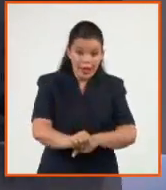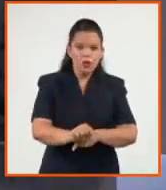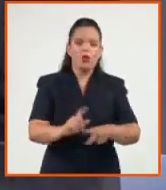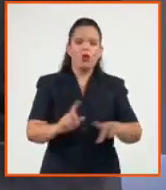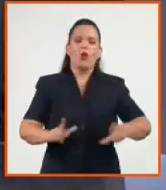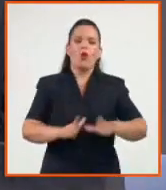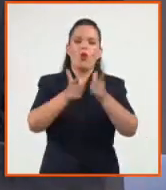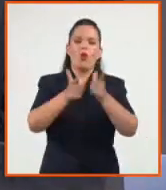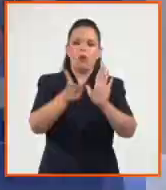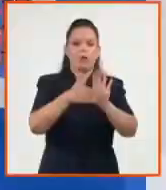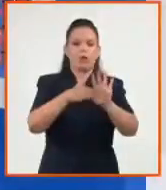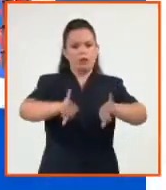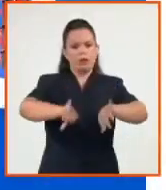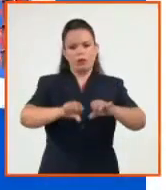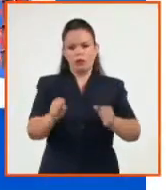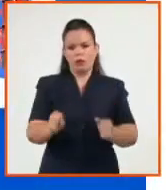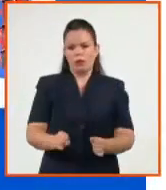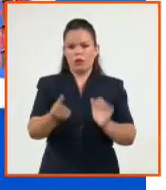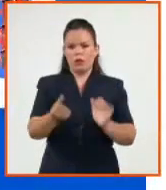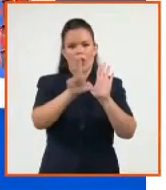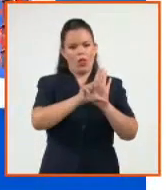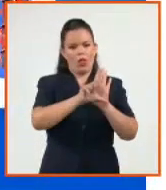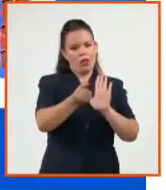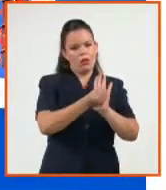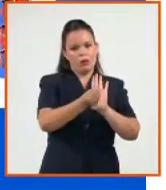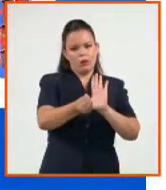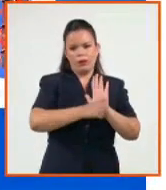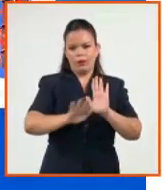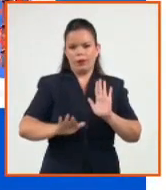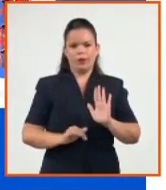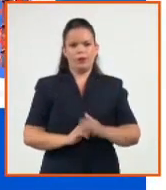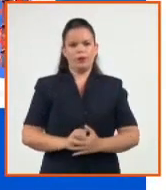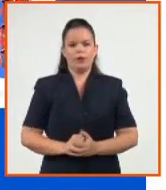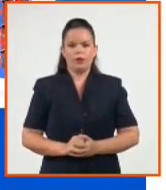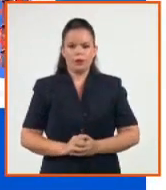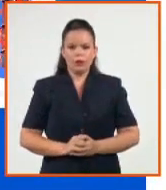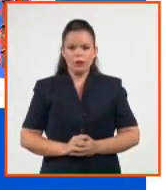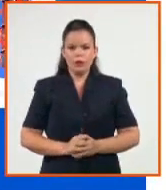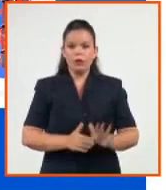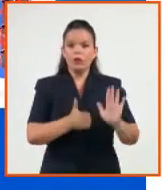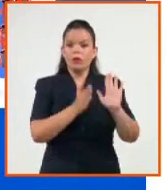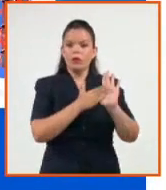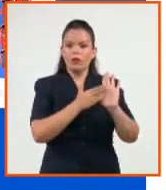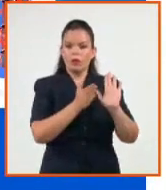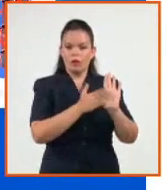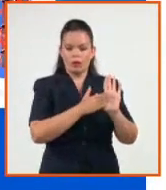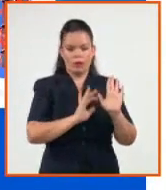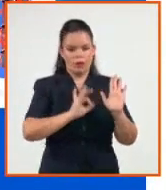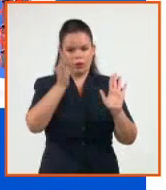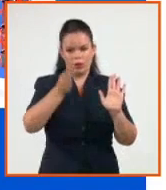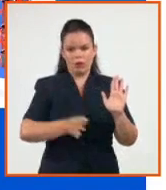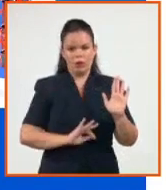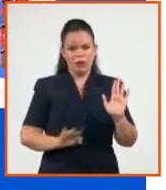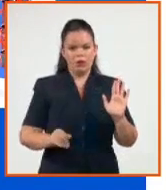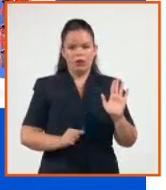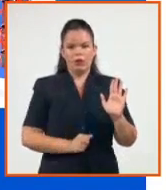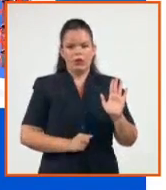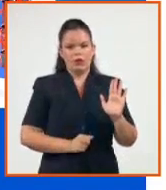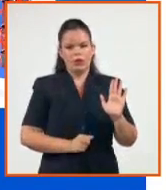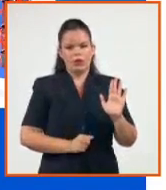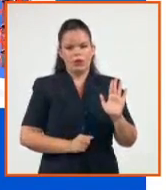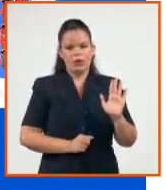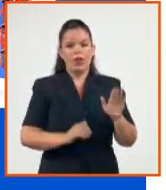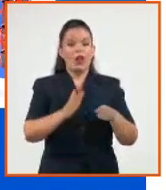aprobada como normas que respaldan su instrumentación, que define un grupo de cuestiones